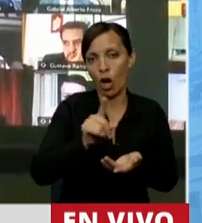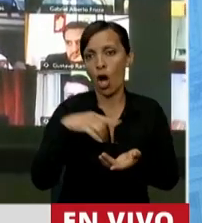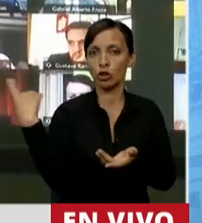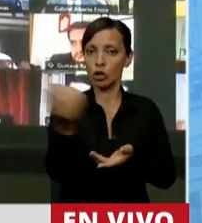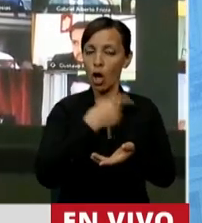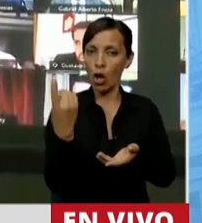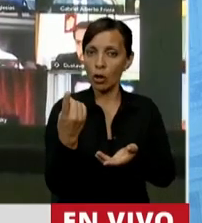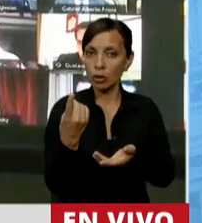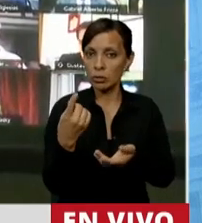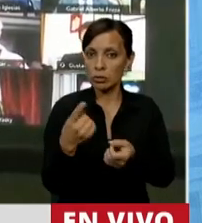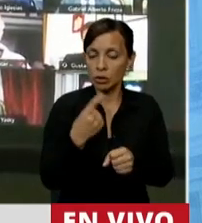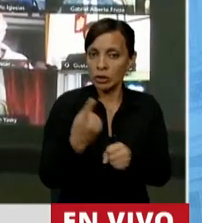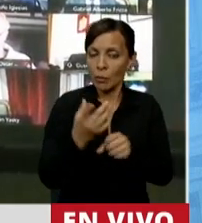salir.